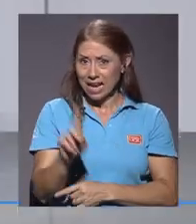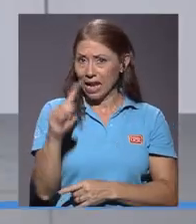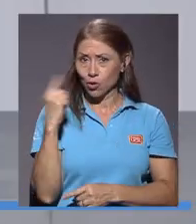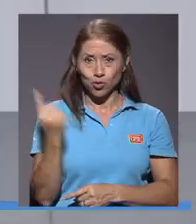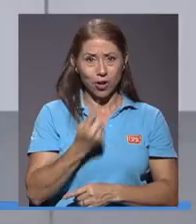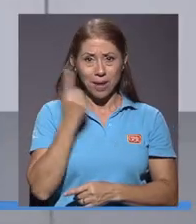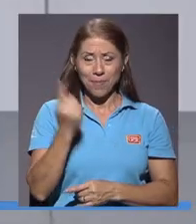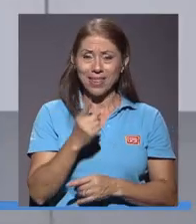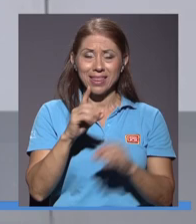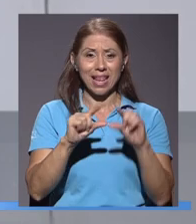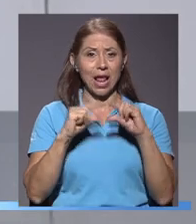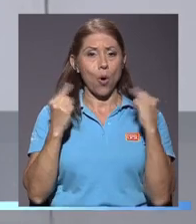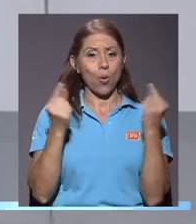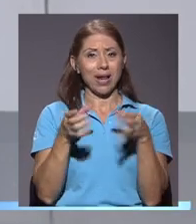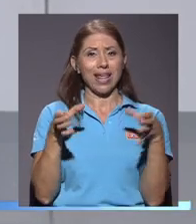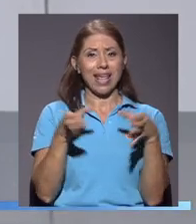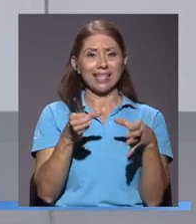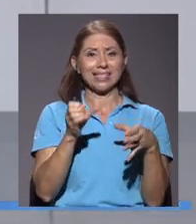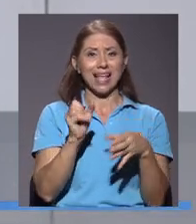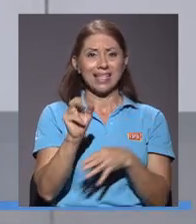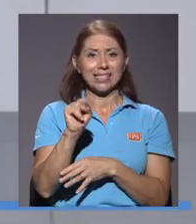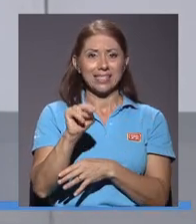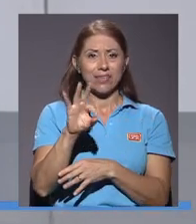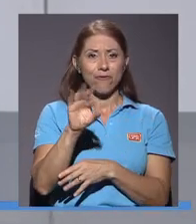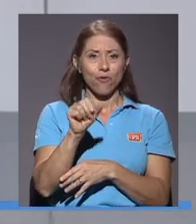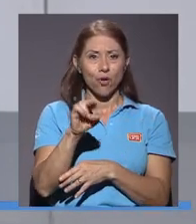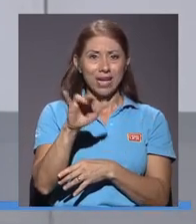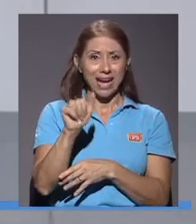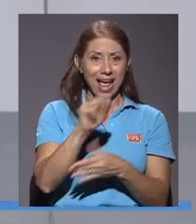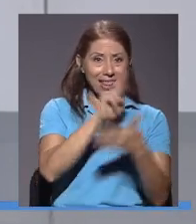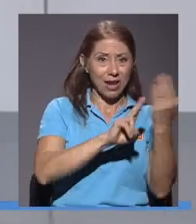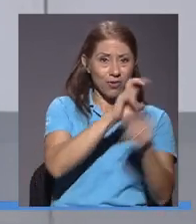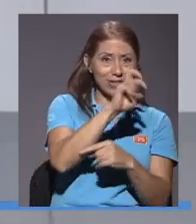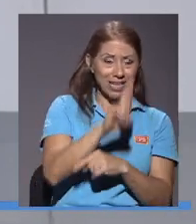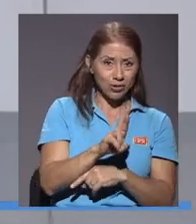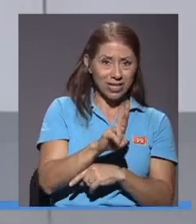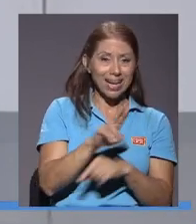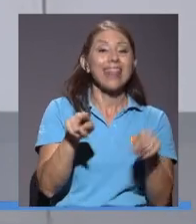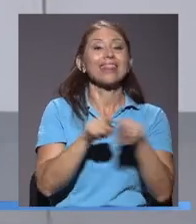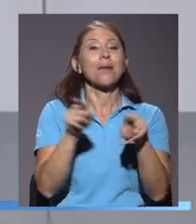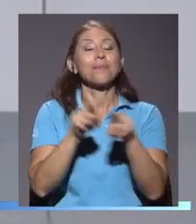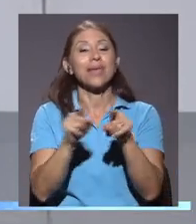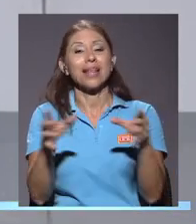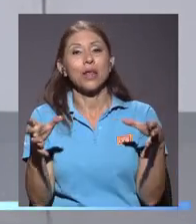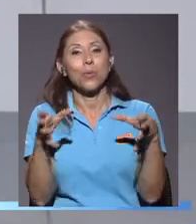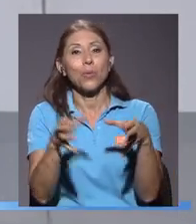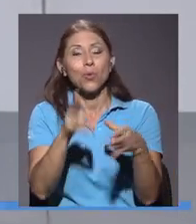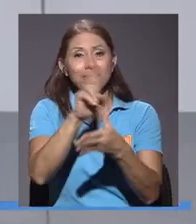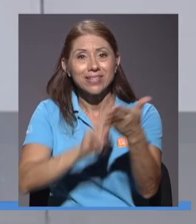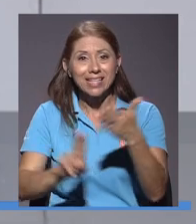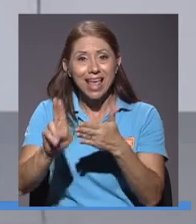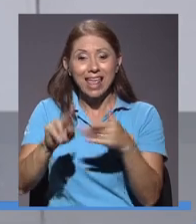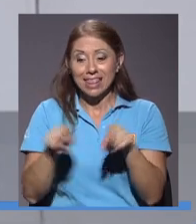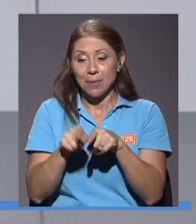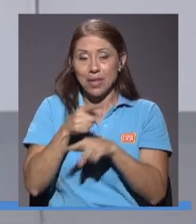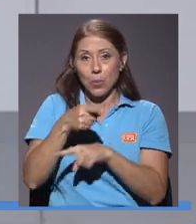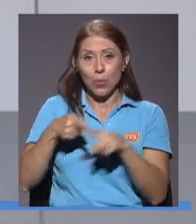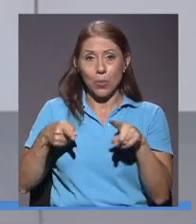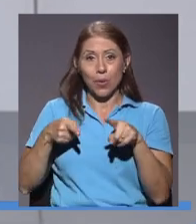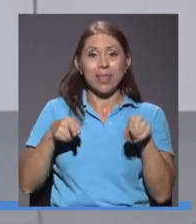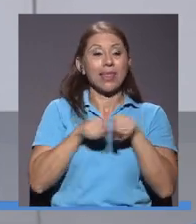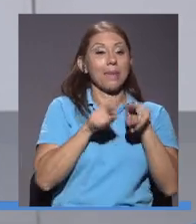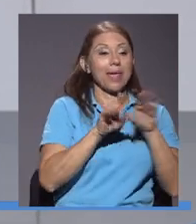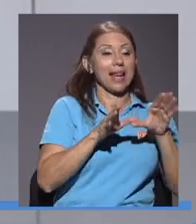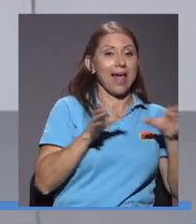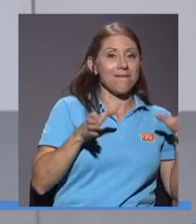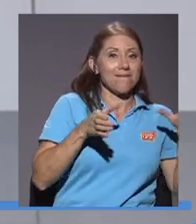solo tiene la Orquesta Sinfónica de la Universidad de Costa Rica, tiene la Orquesta Sinfónica Universitaria, tiene la Orquesta Intermedia, tiene la Banda